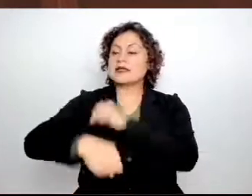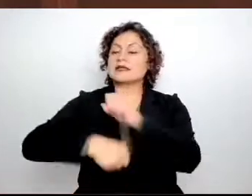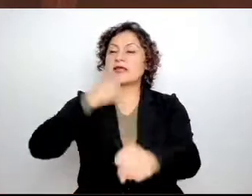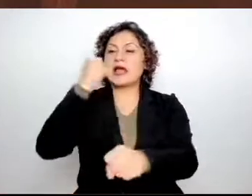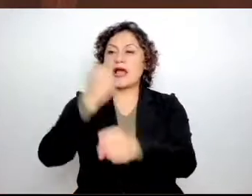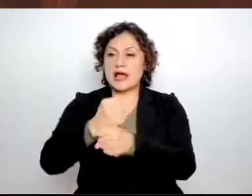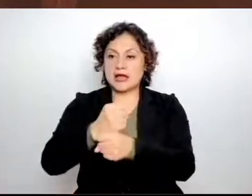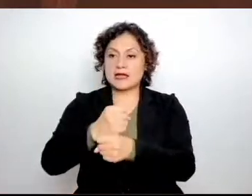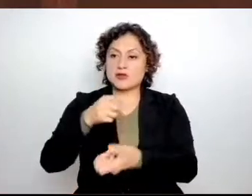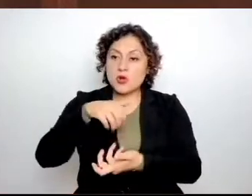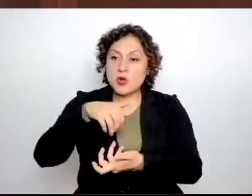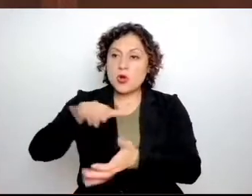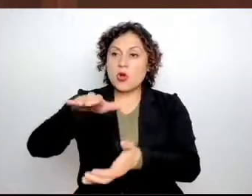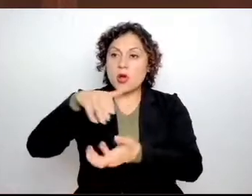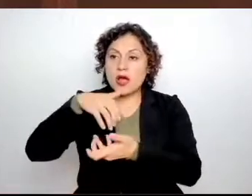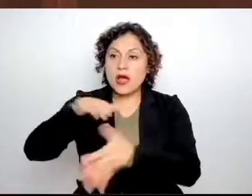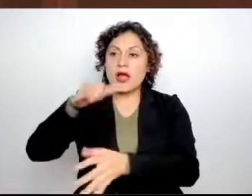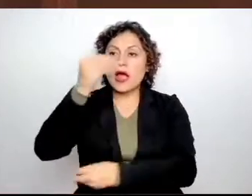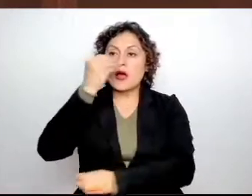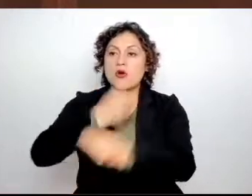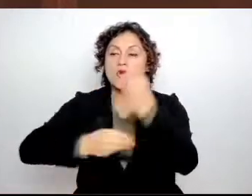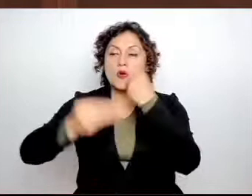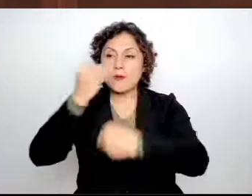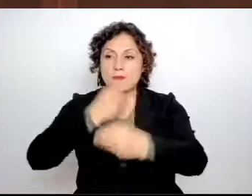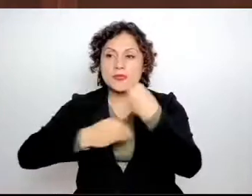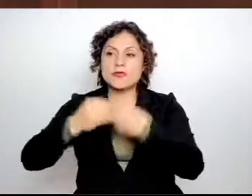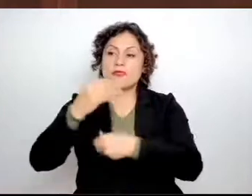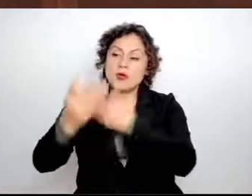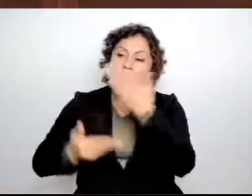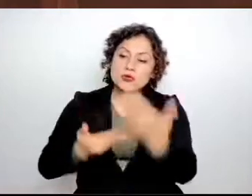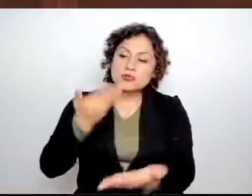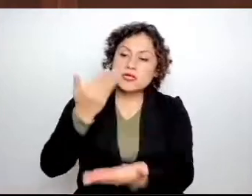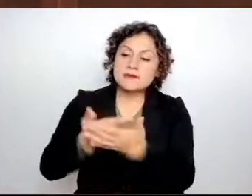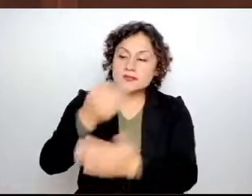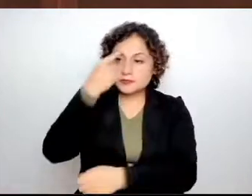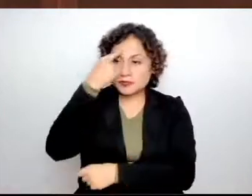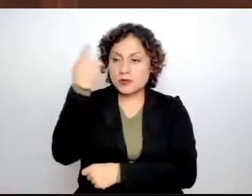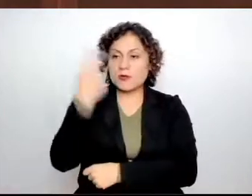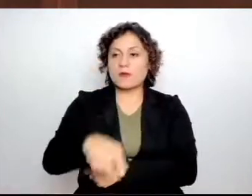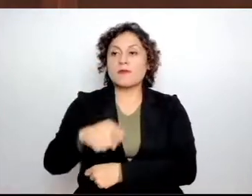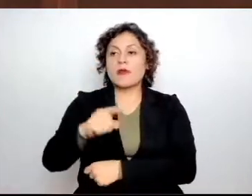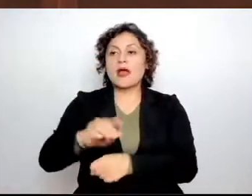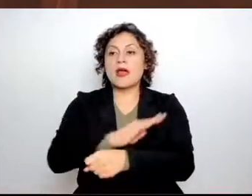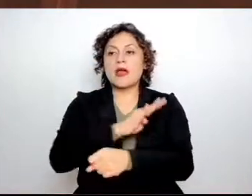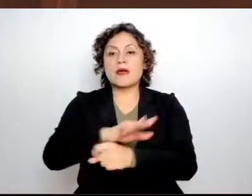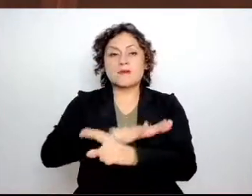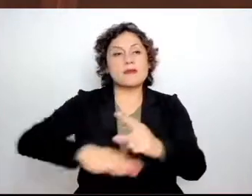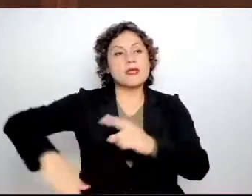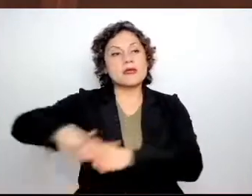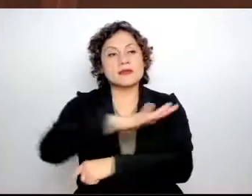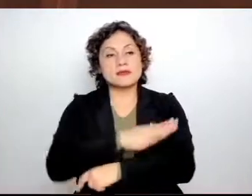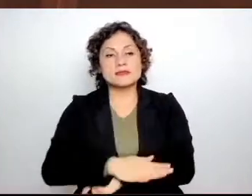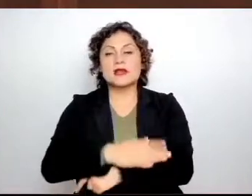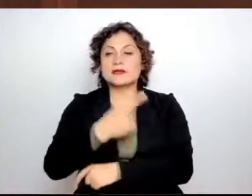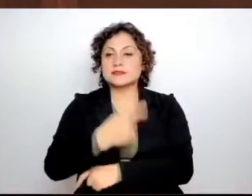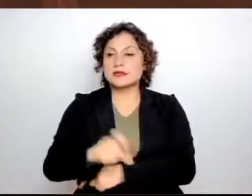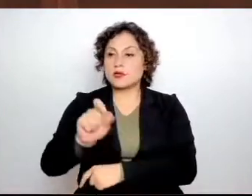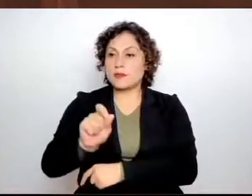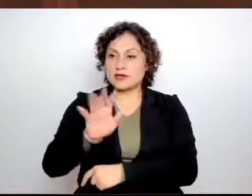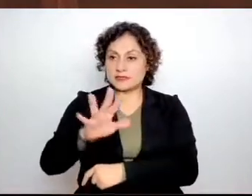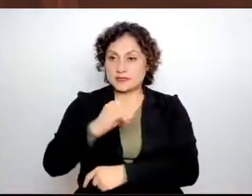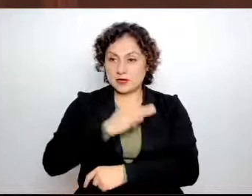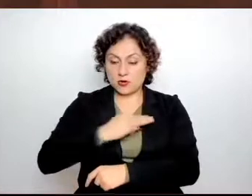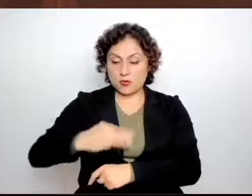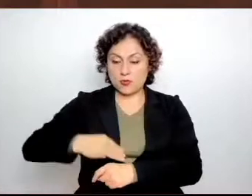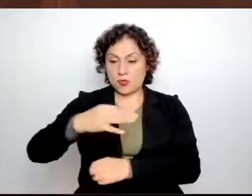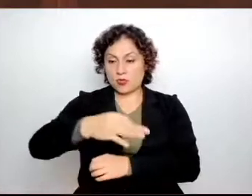canastas alimentarias y servicios para el bienestar en los 125 municipios. En el cuarto informe